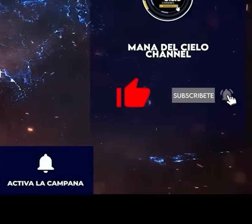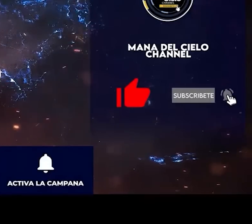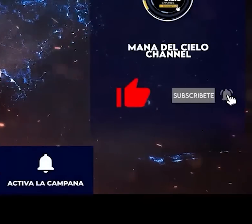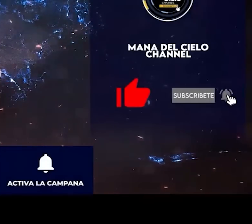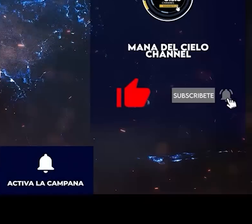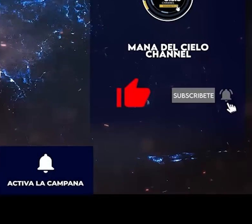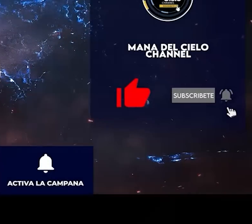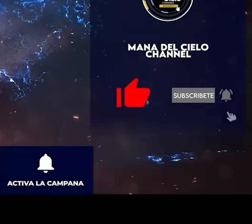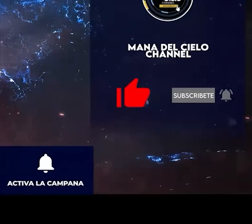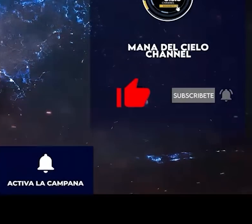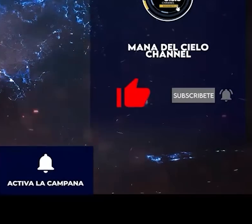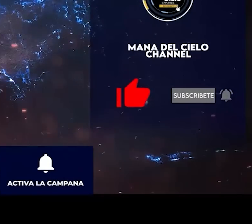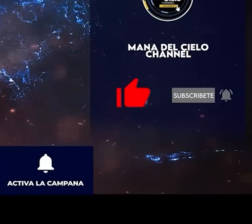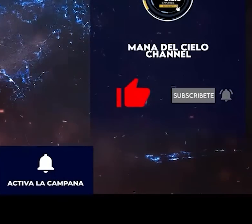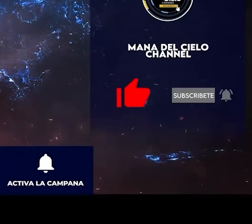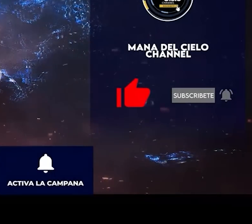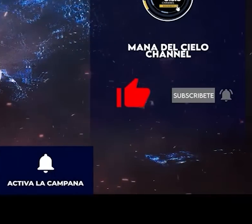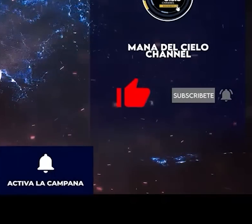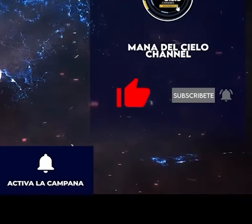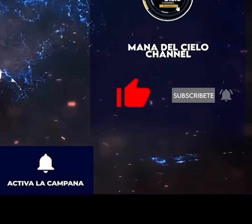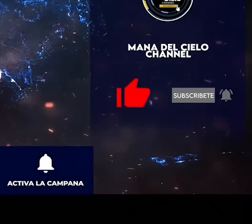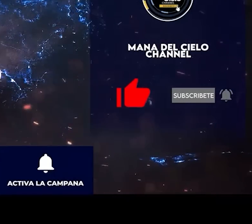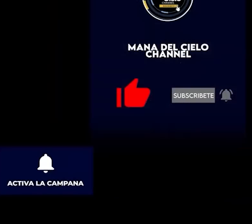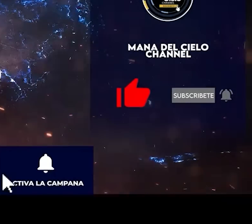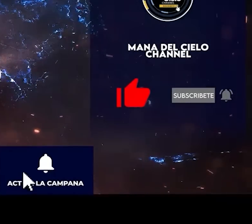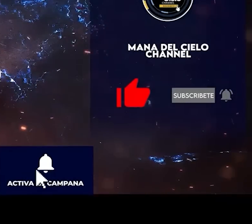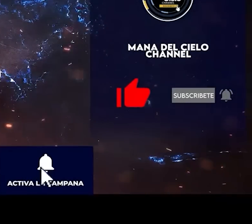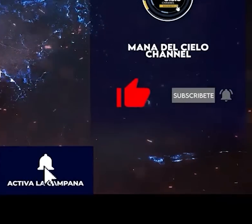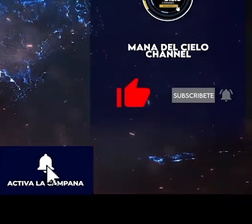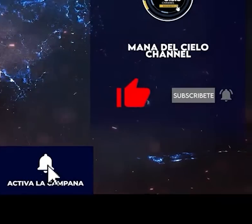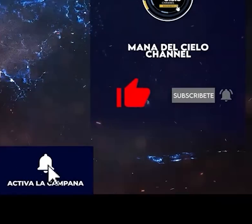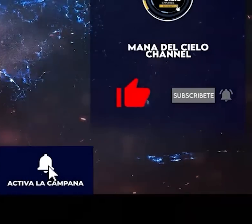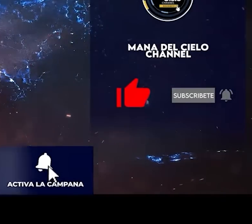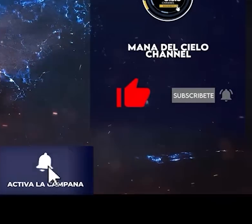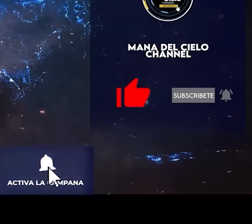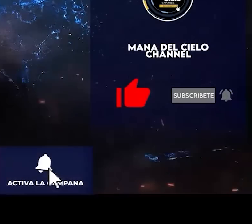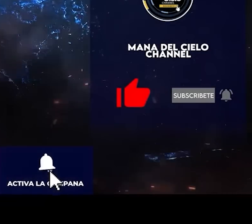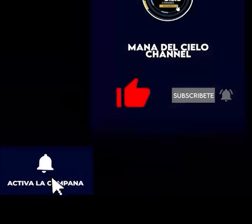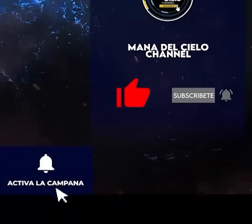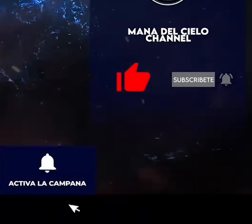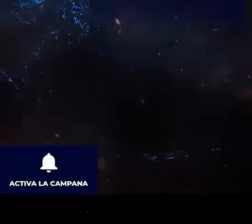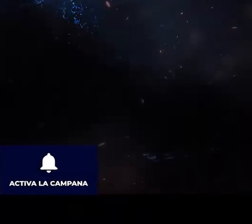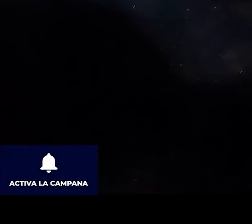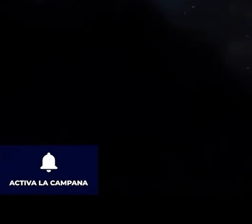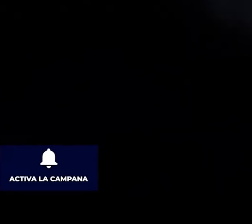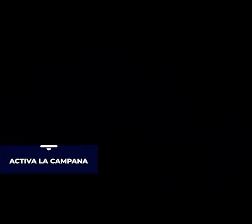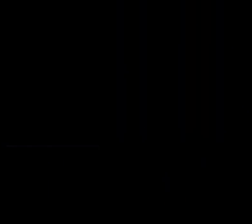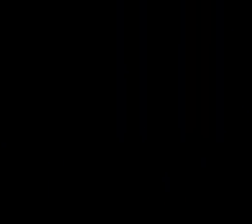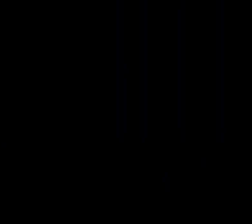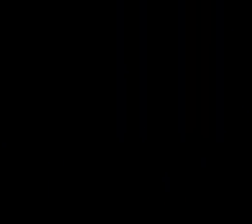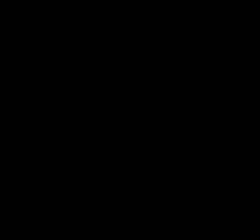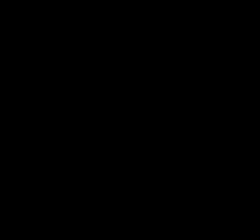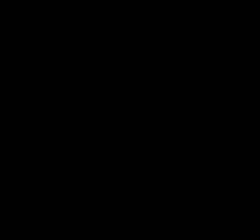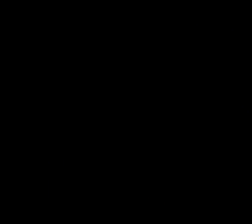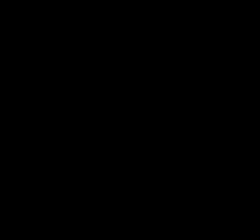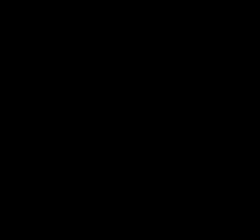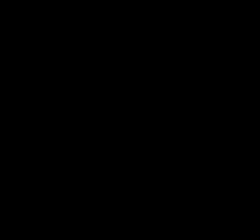campana suscríbete comparte y evangeliza un abrazo para ti y Dios te bendiga y nos vemos en una próxima